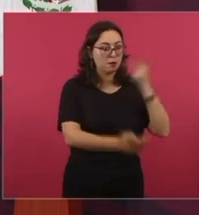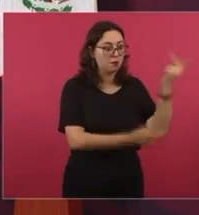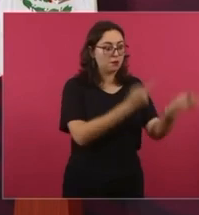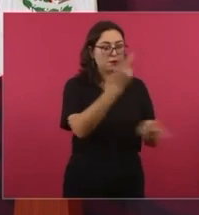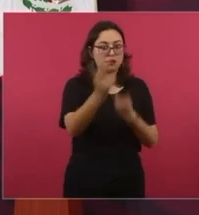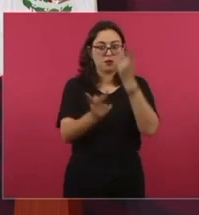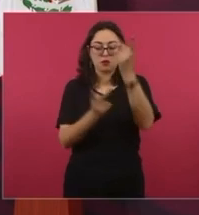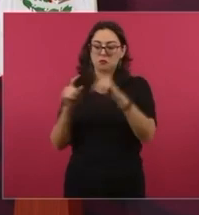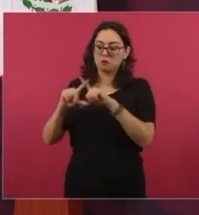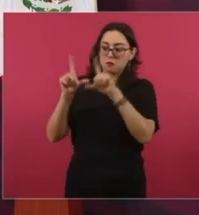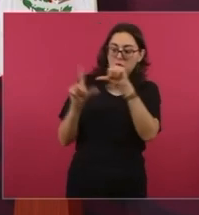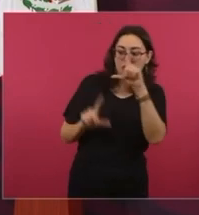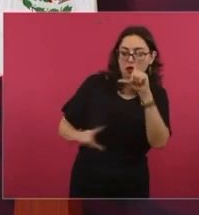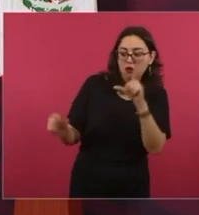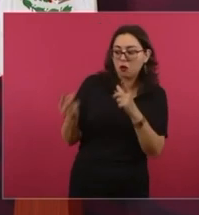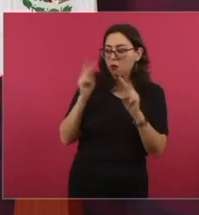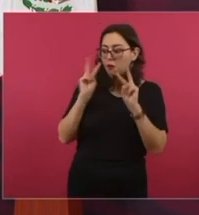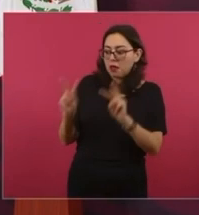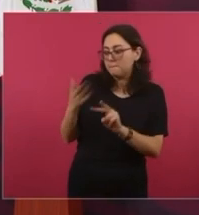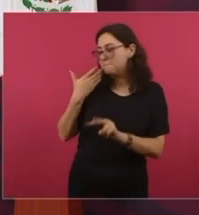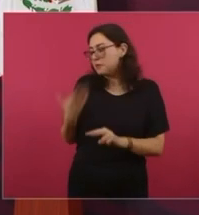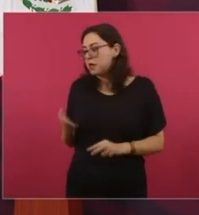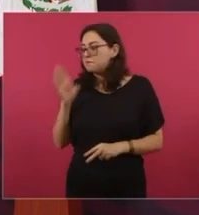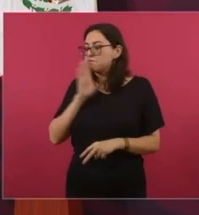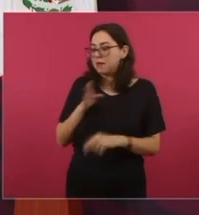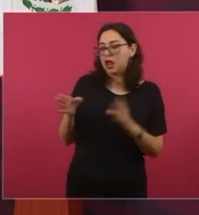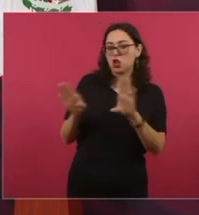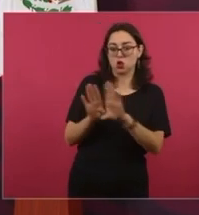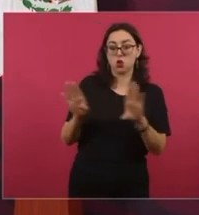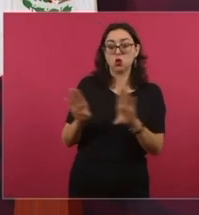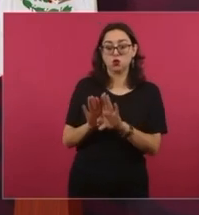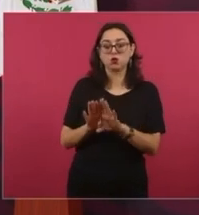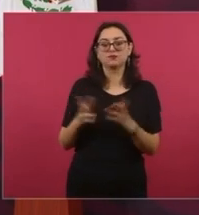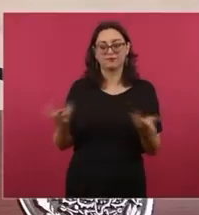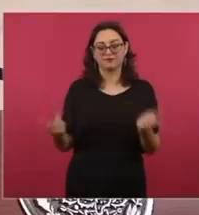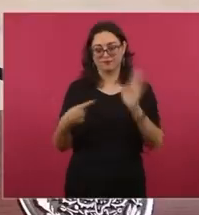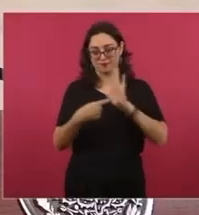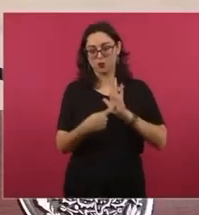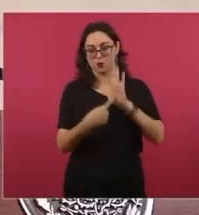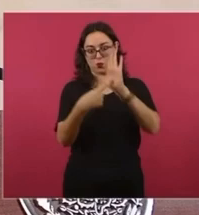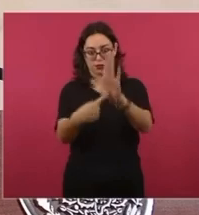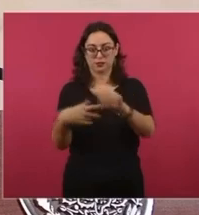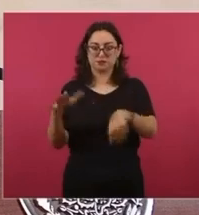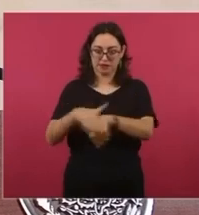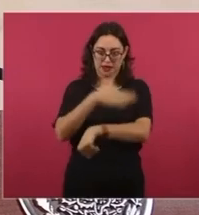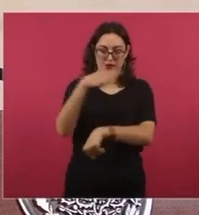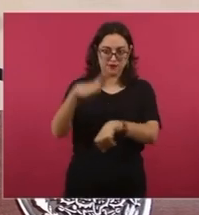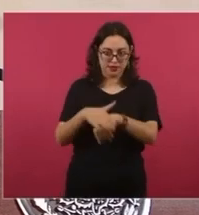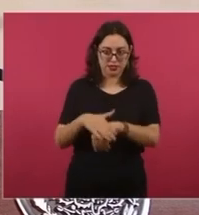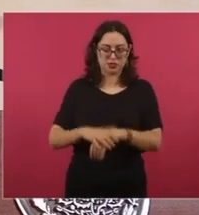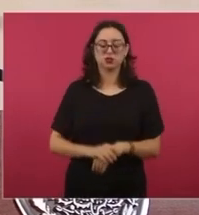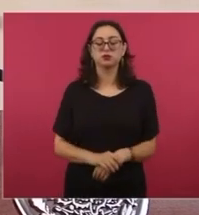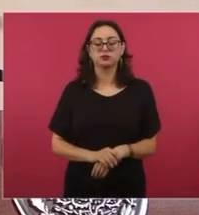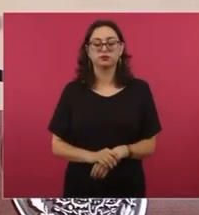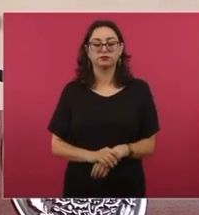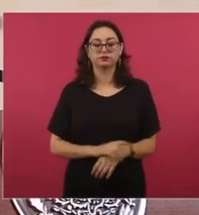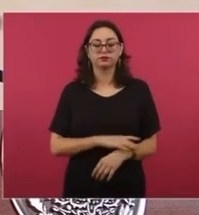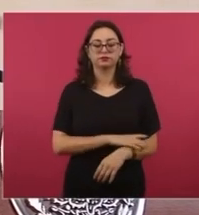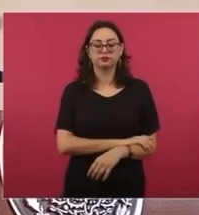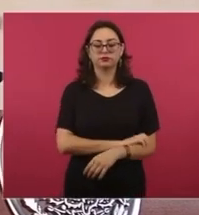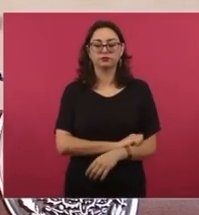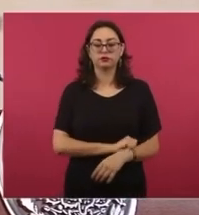naciones, cómo nos califican. Y es una encuesta